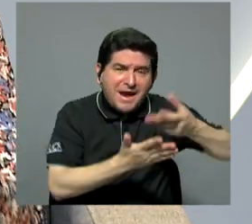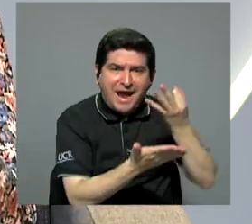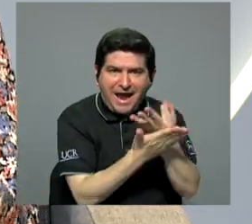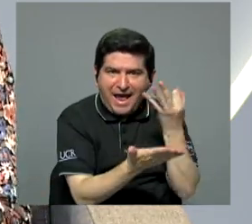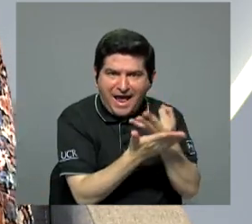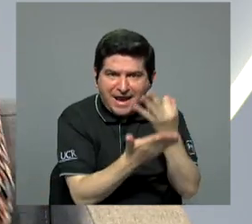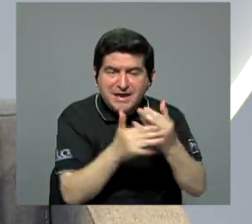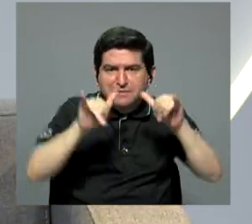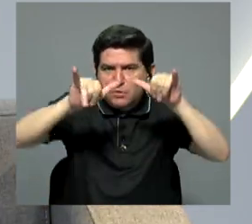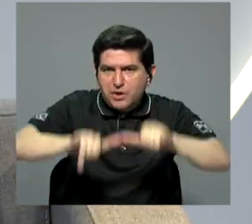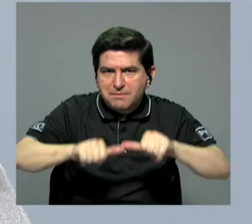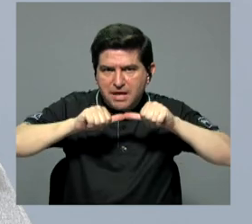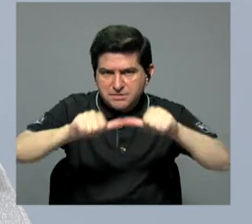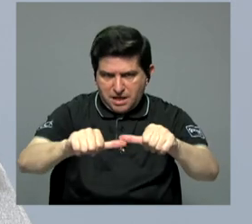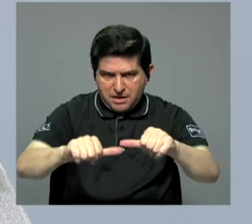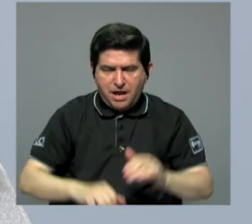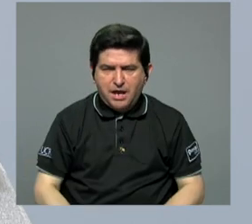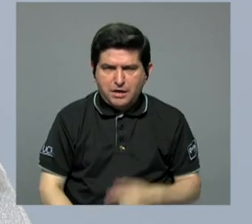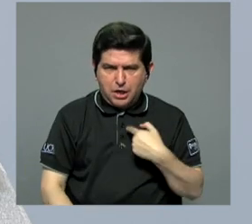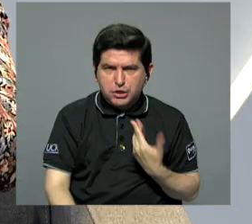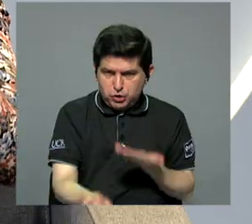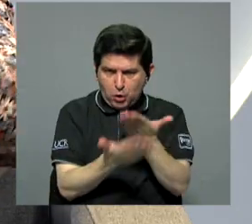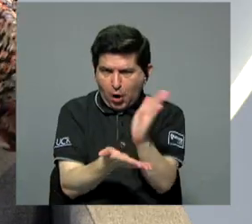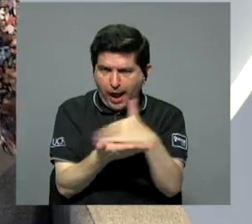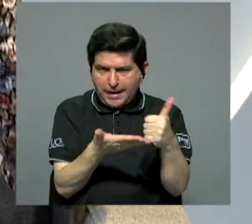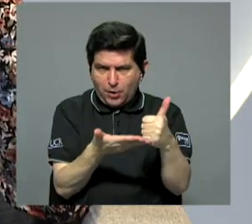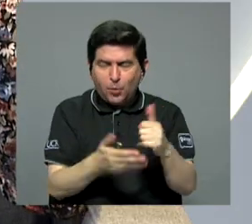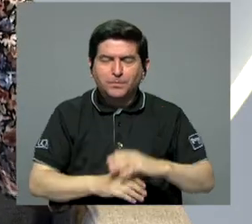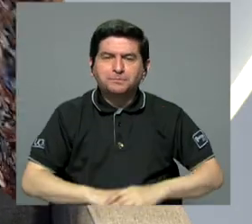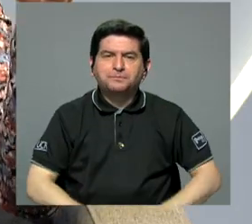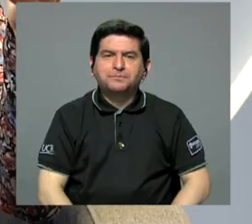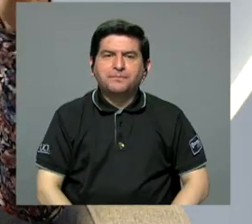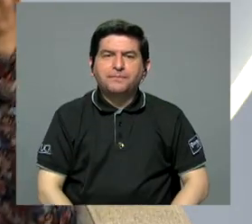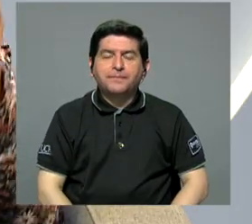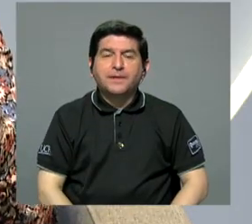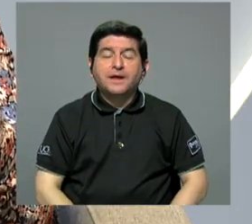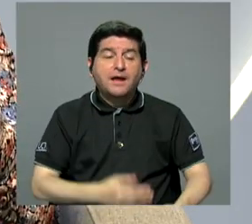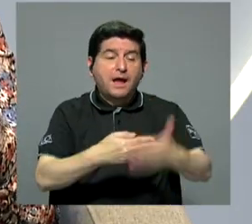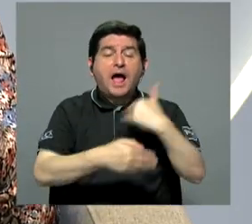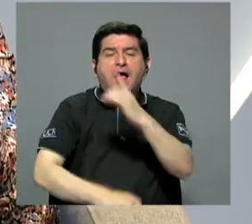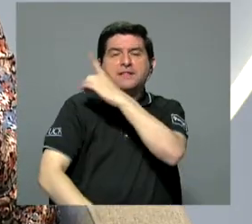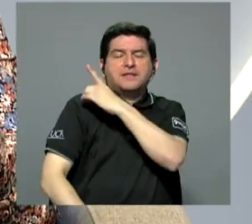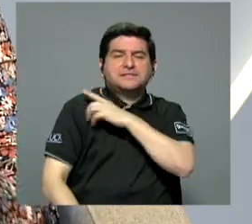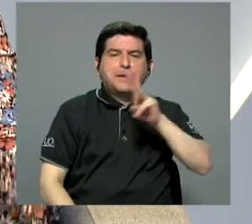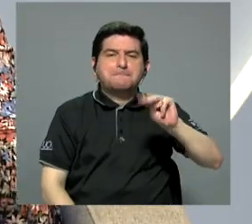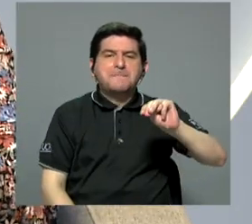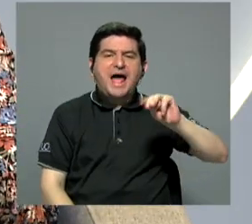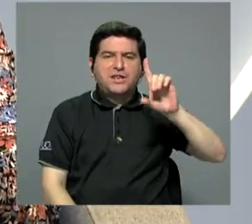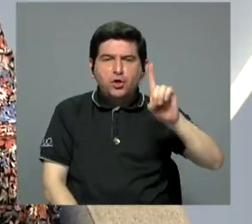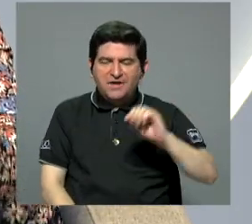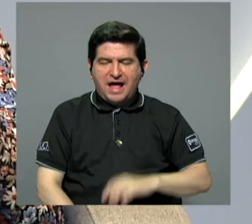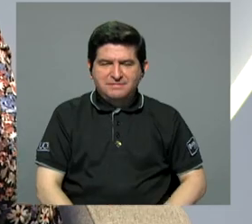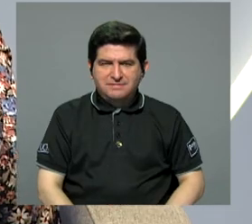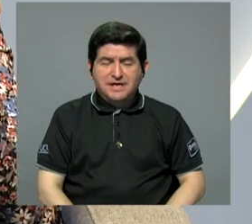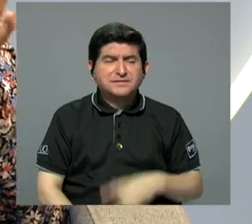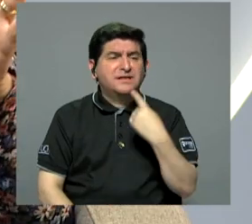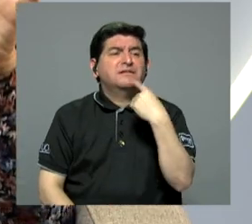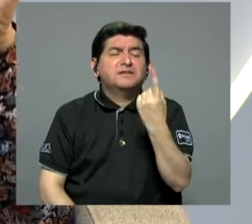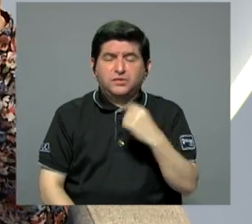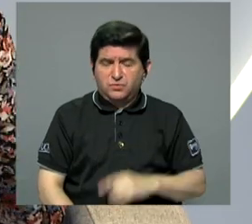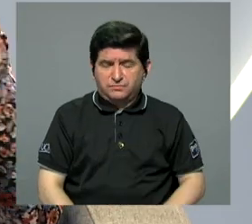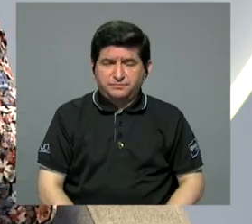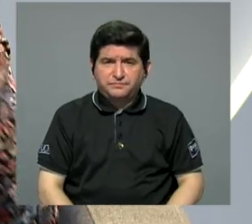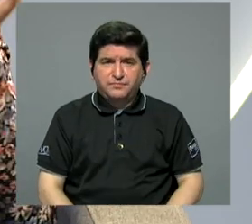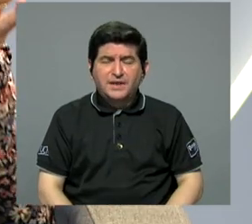financiamiento y de sostenibilidad. Y voy a plantearles algo. Quien fuera directivo, Mario de Bandas, había dicho